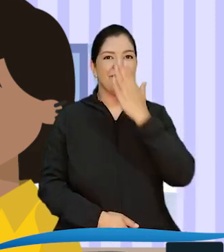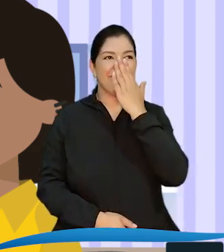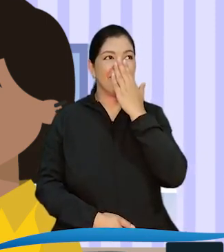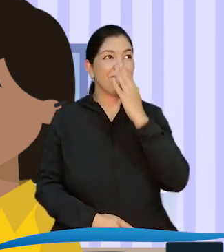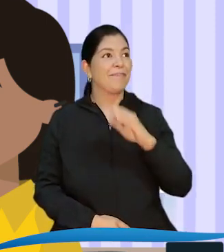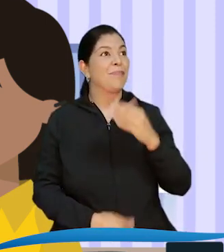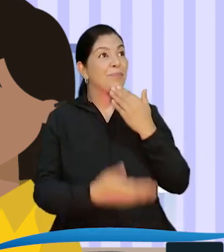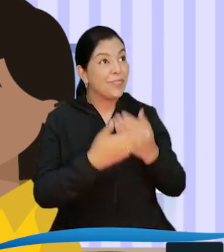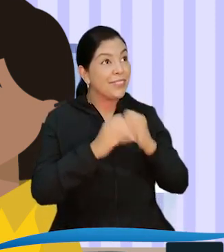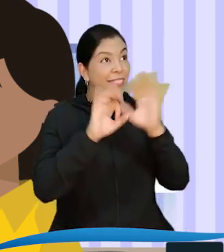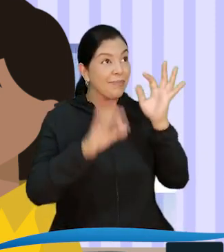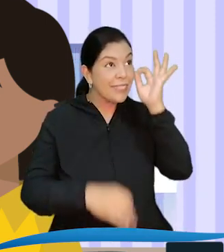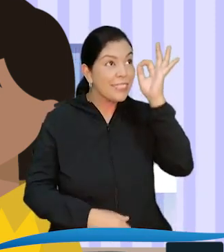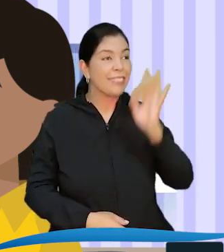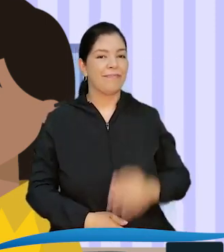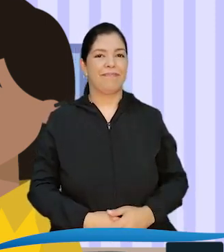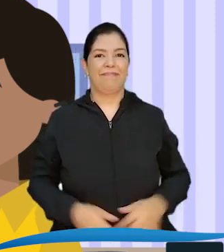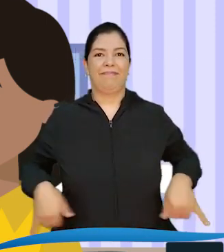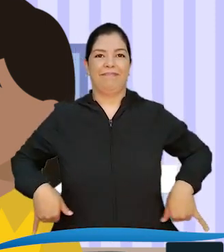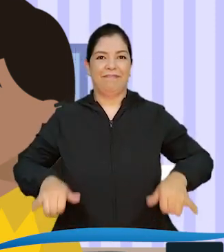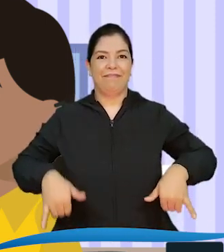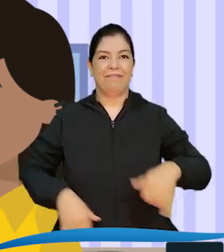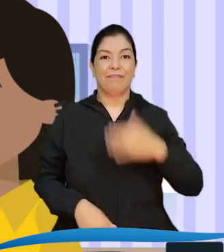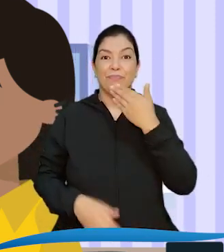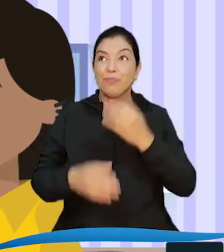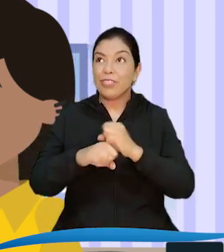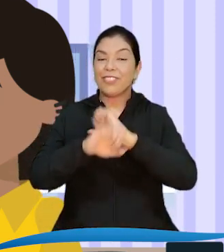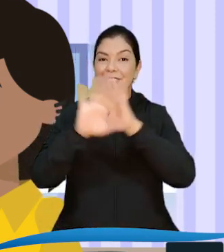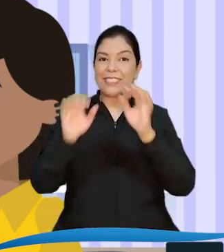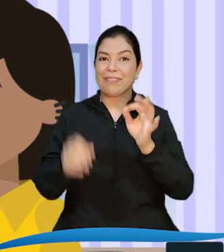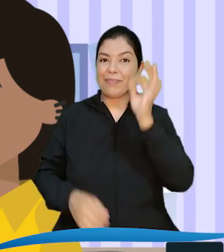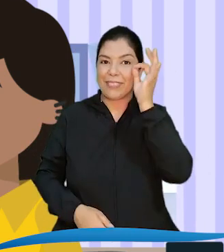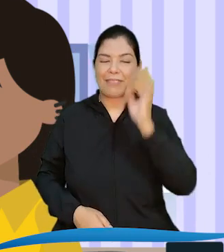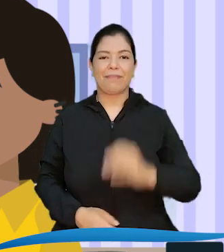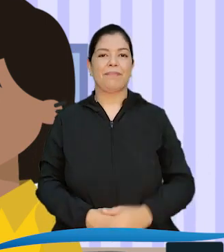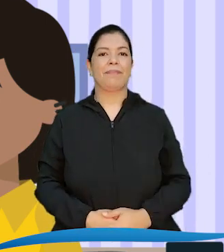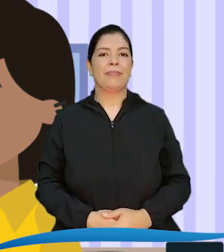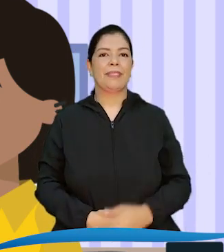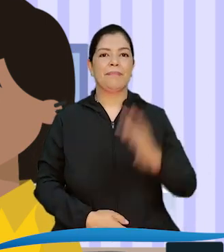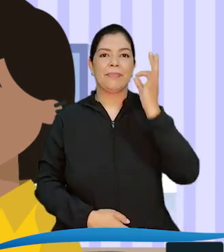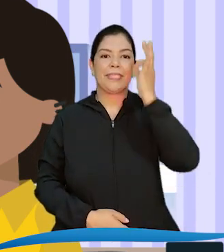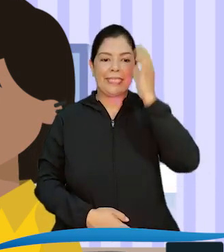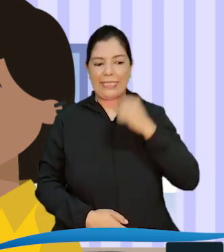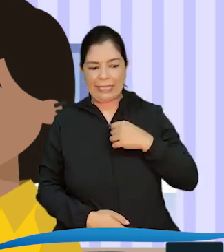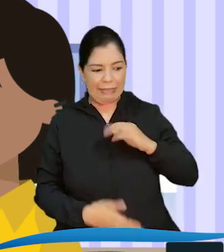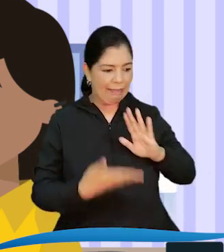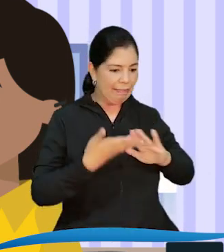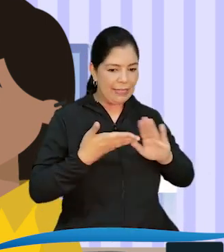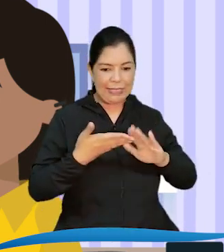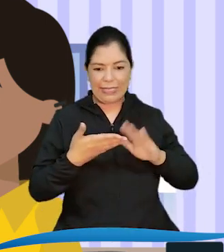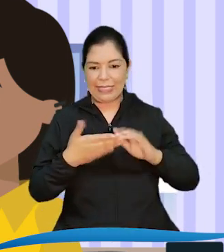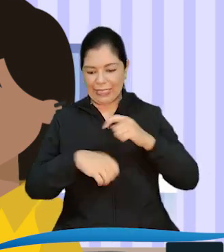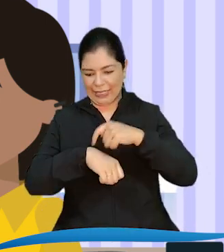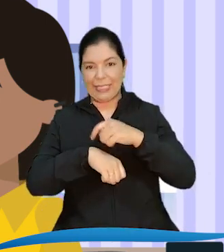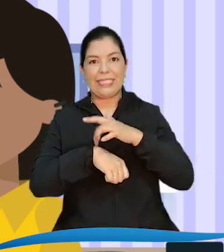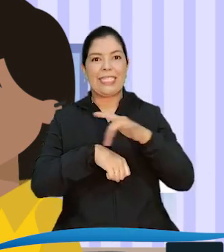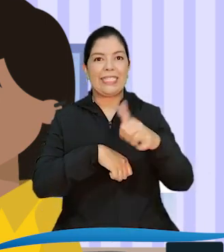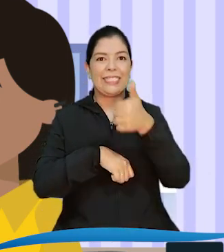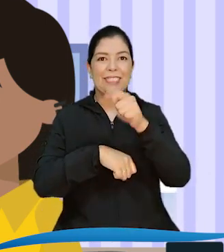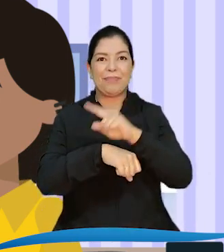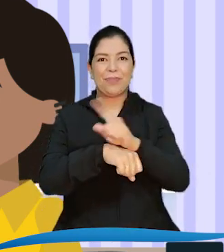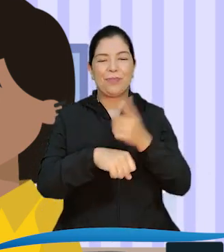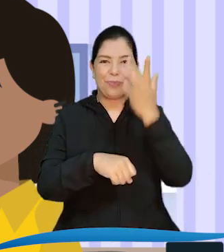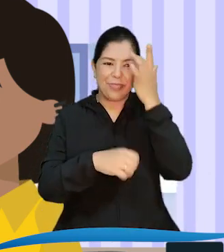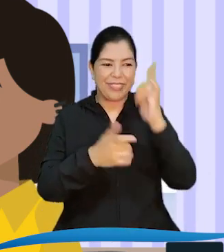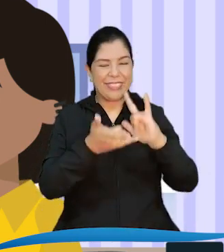buenos días Buenos días Peregrina Discúlpenme los 10 minuticos de atraso, la conexión desde acá es un poco difícil